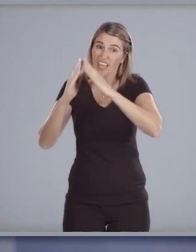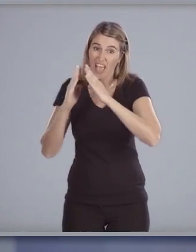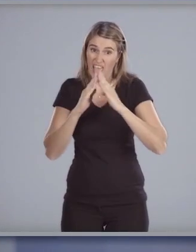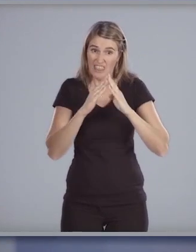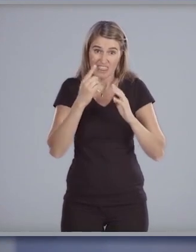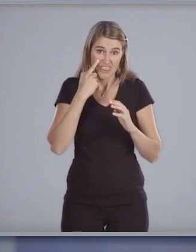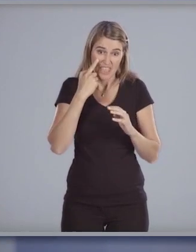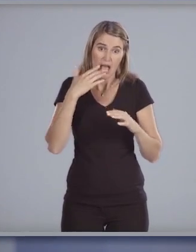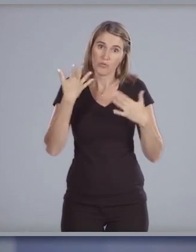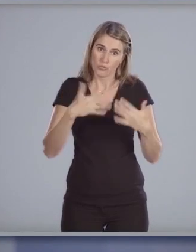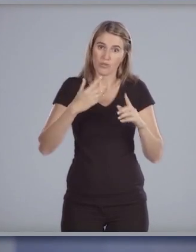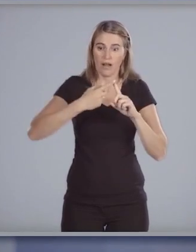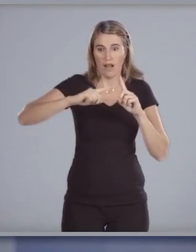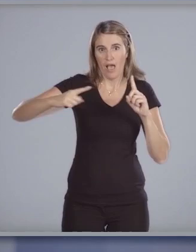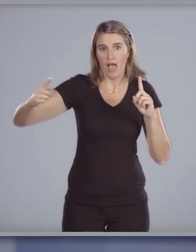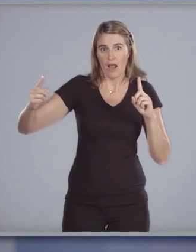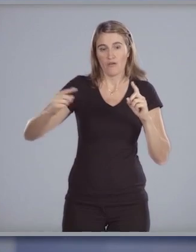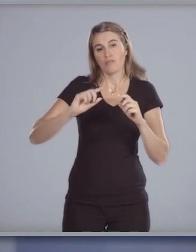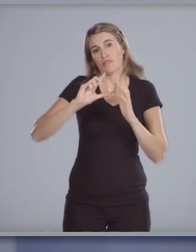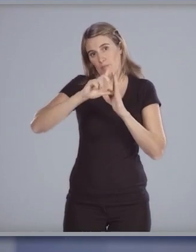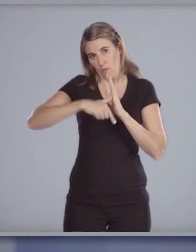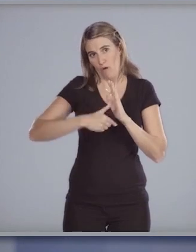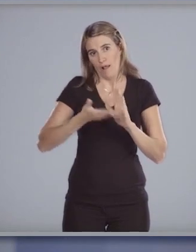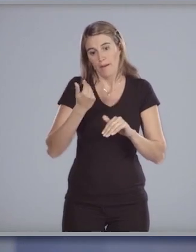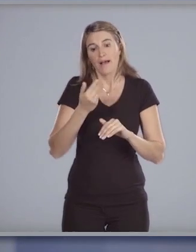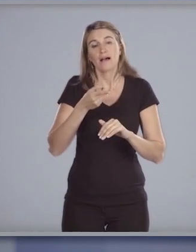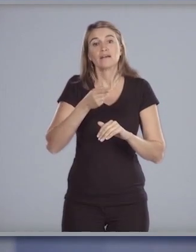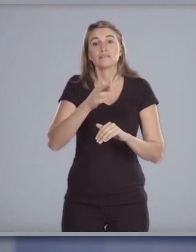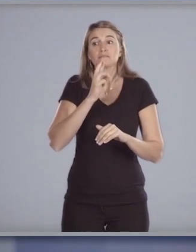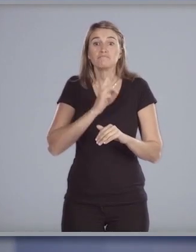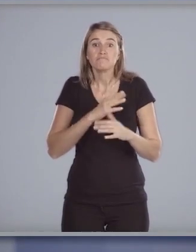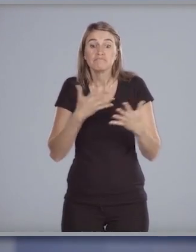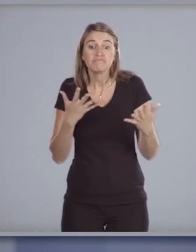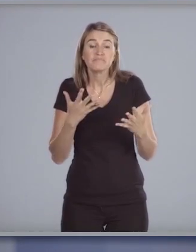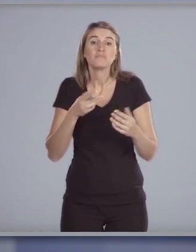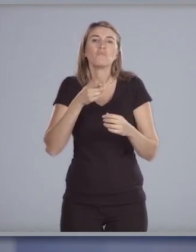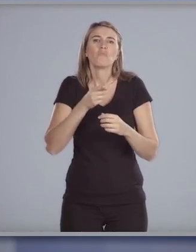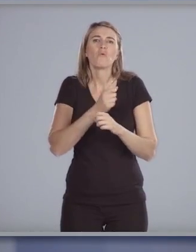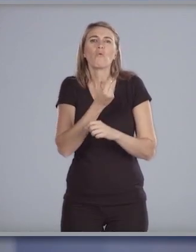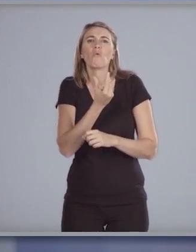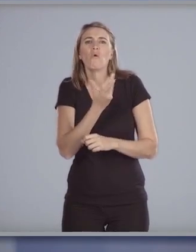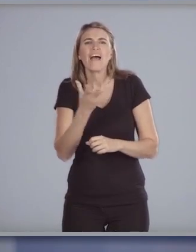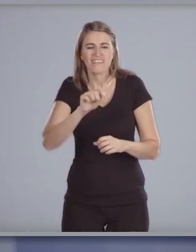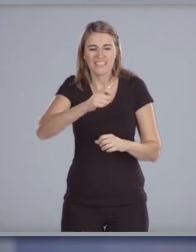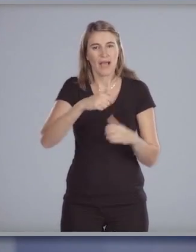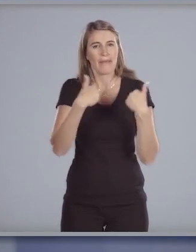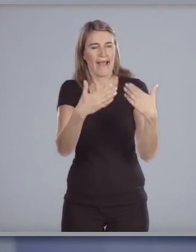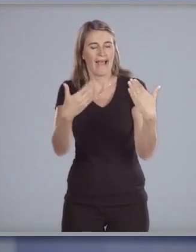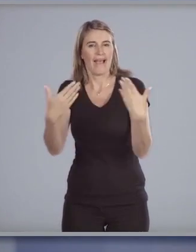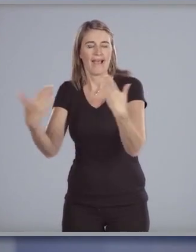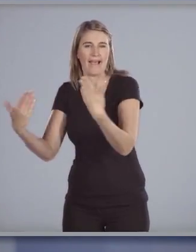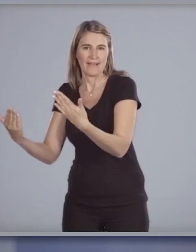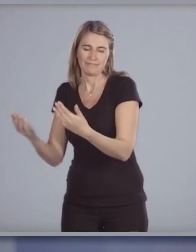es un proceso de largo plazo cuyos resultados no se miden por la cantidad de llaves